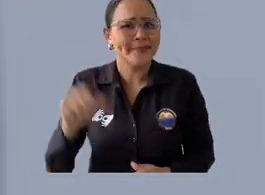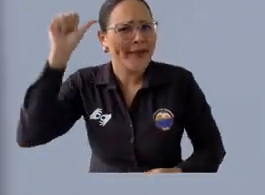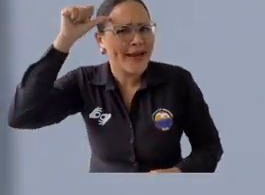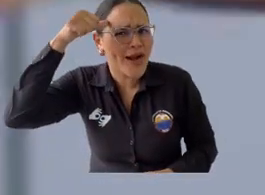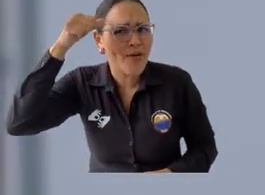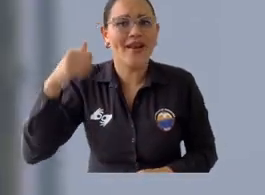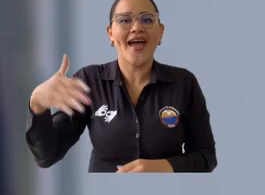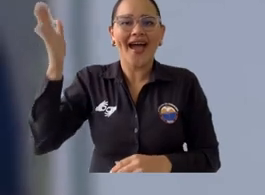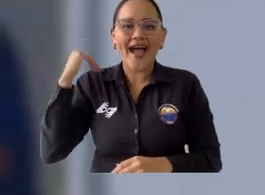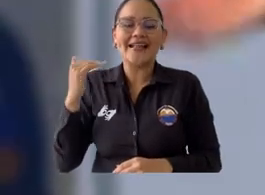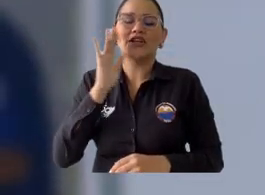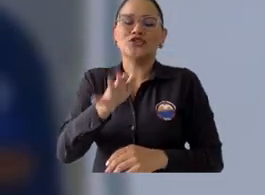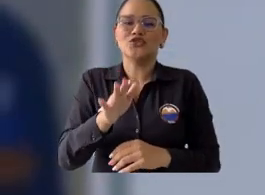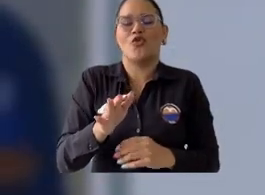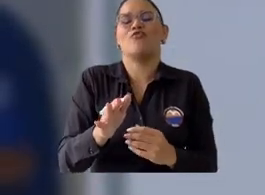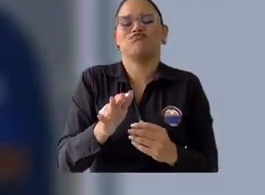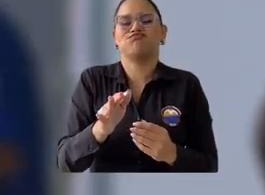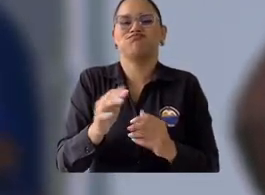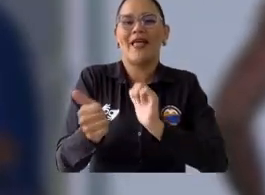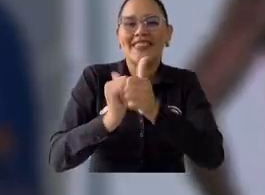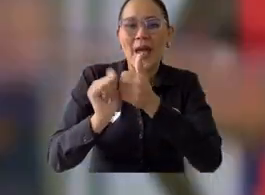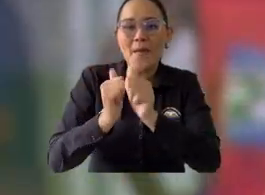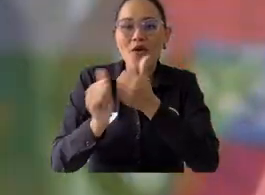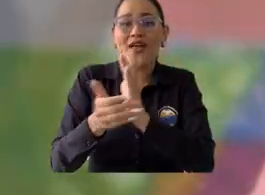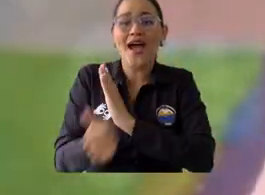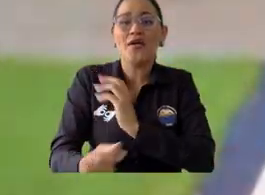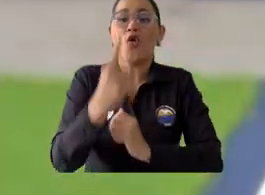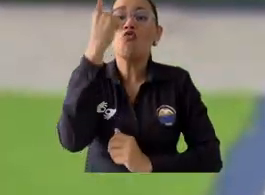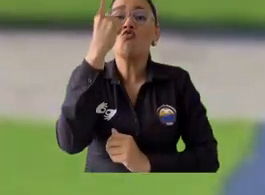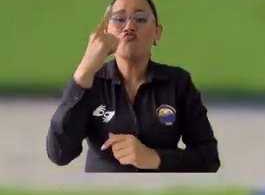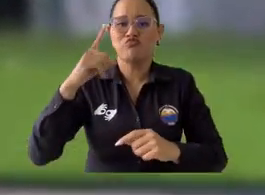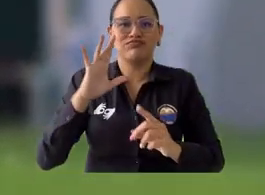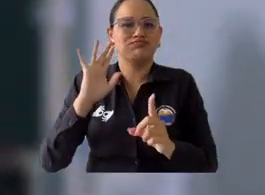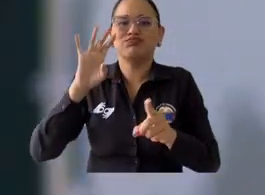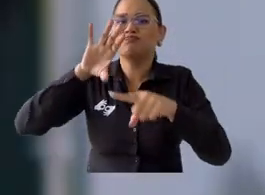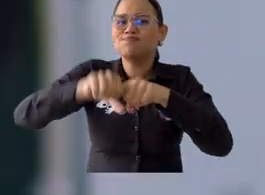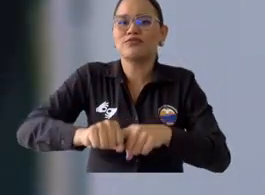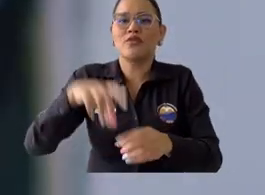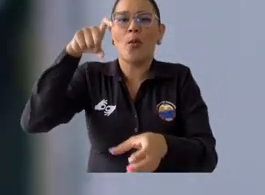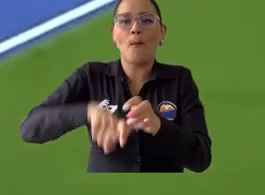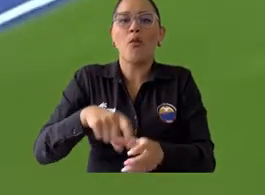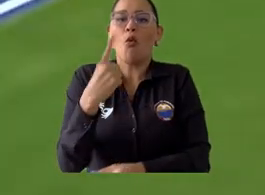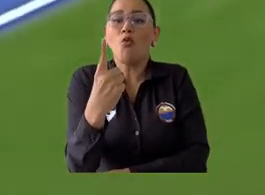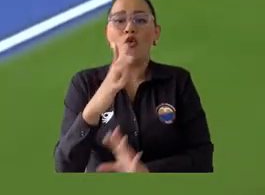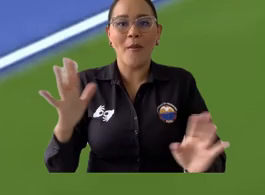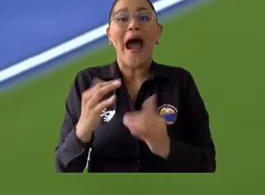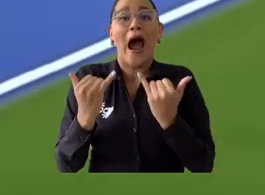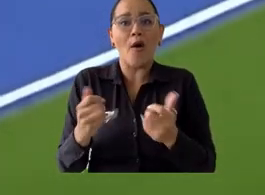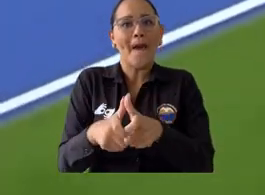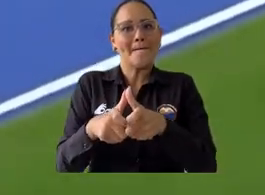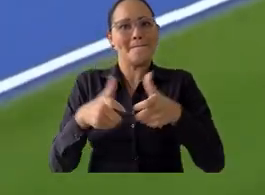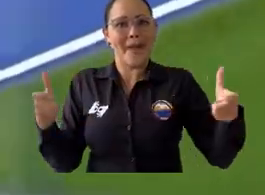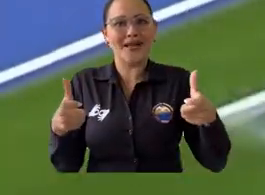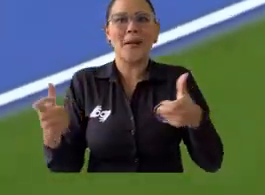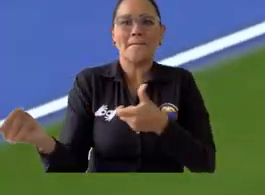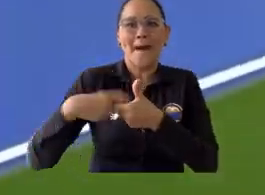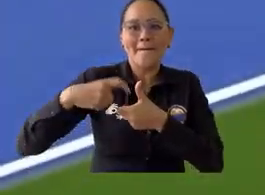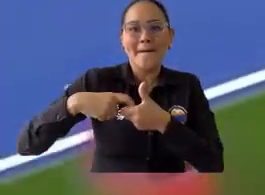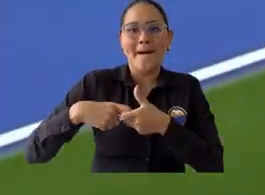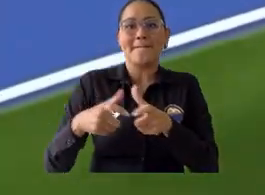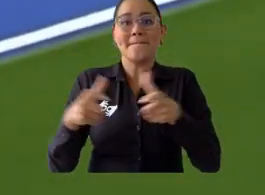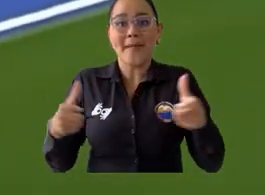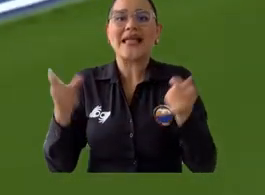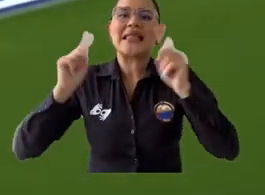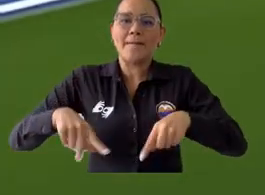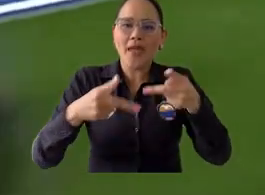estructuramos un equipo de trabajo de acompañamiento nutricional, psicológico, rehabilitación deportiva y procuramos, en este caso, con el